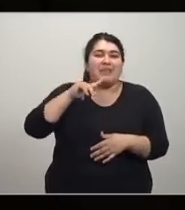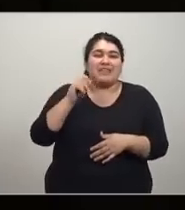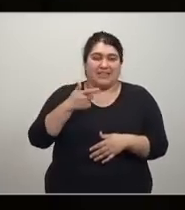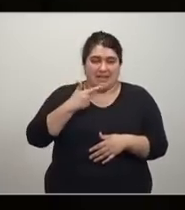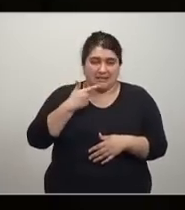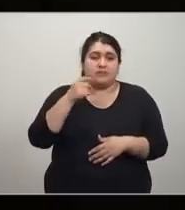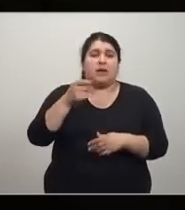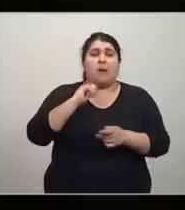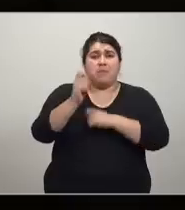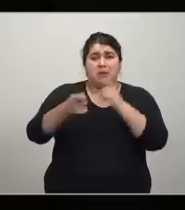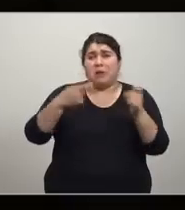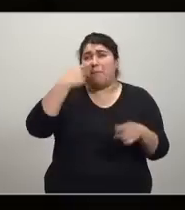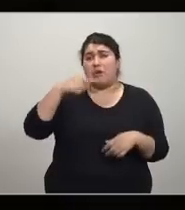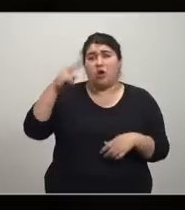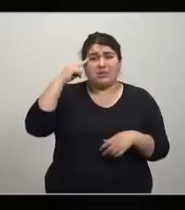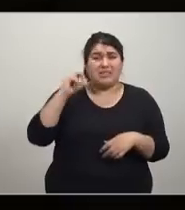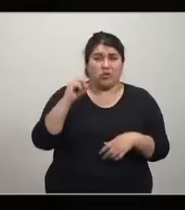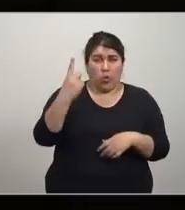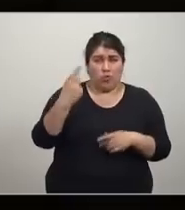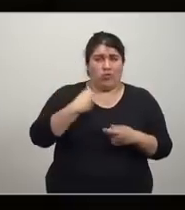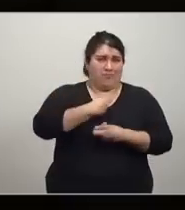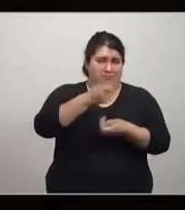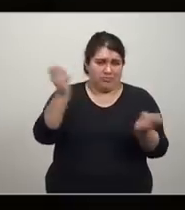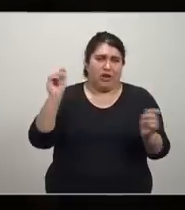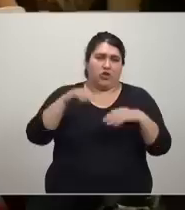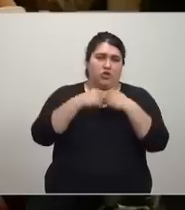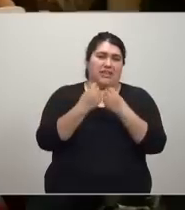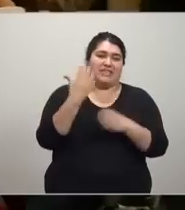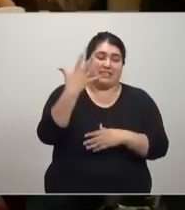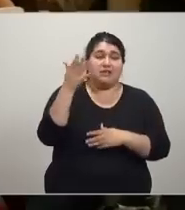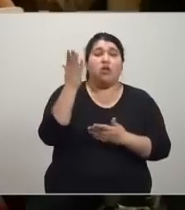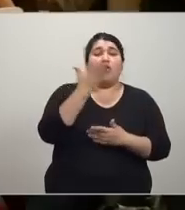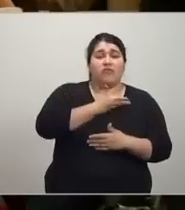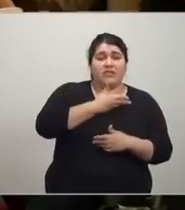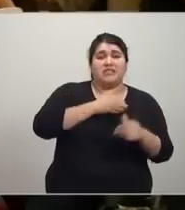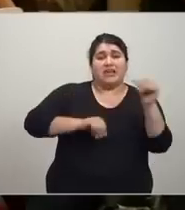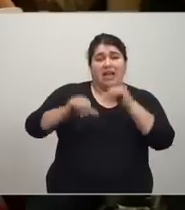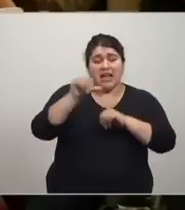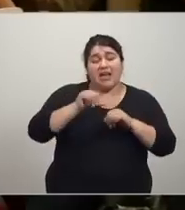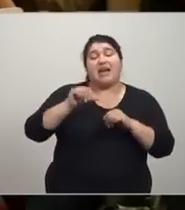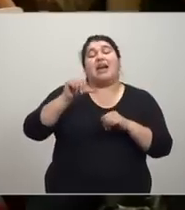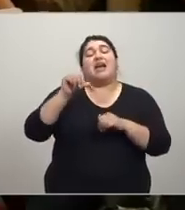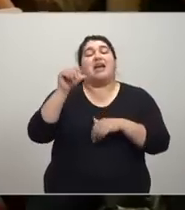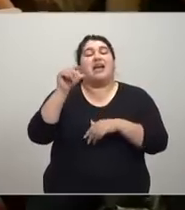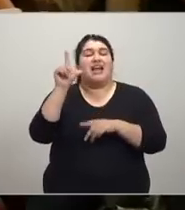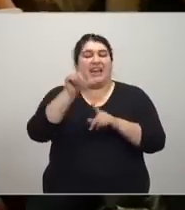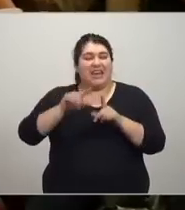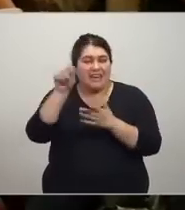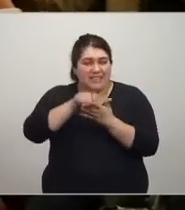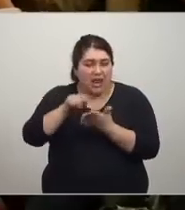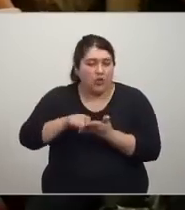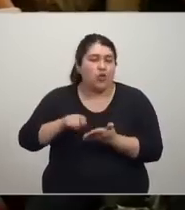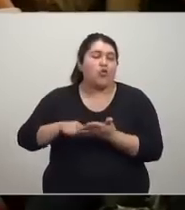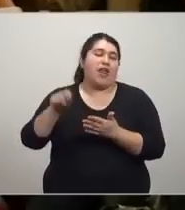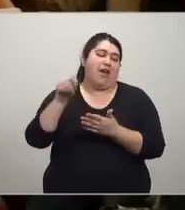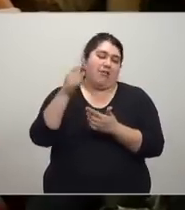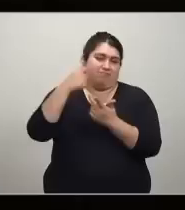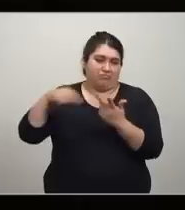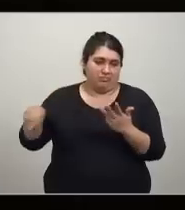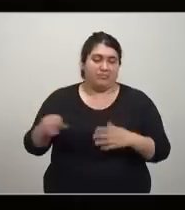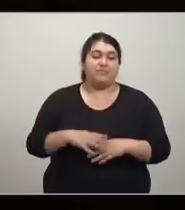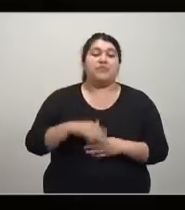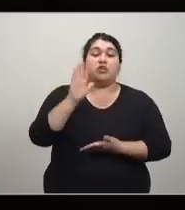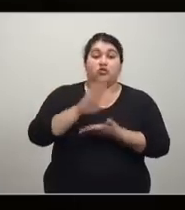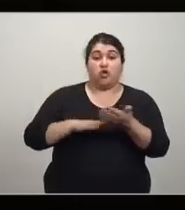empezaron a otorgarse en 1901 y son en total cinco física, química medicina, literatura y paz ¿de dónde sale el supuesto premio Nobel de la